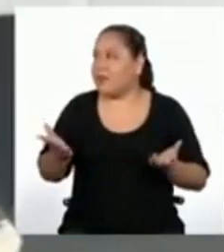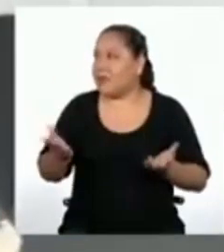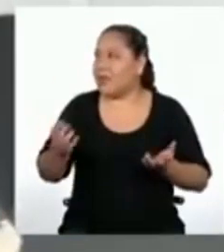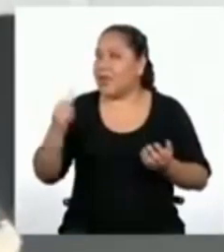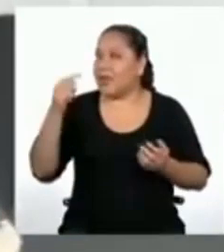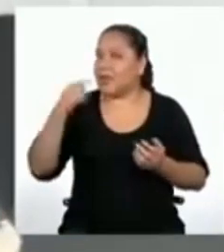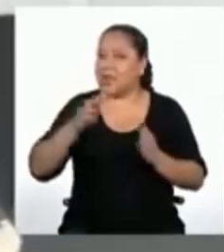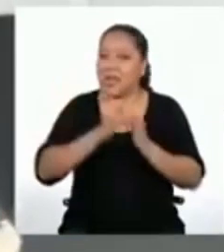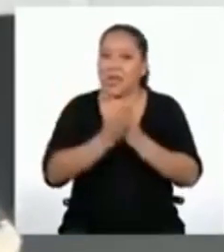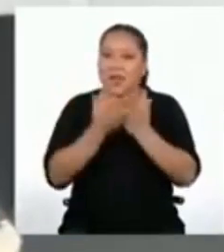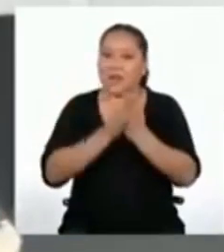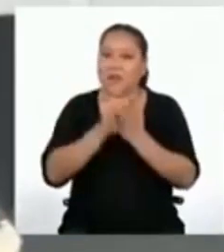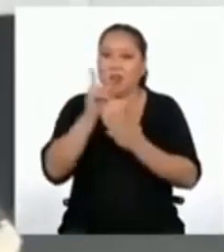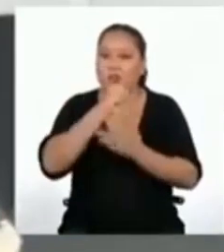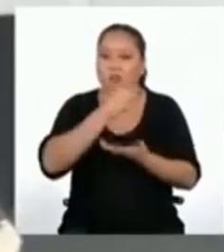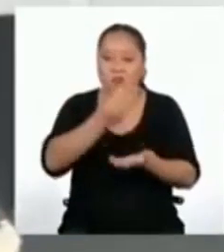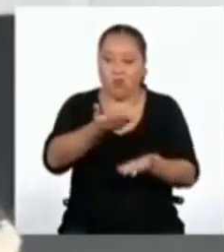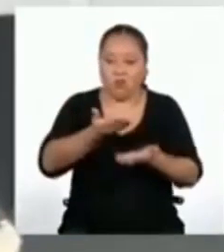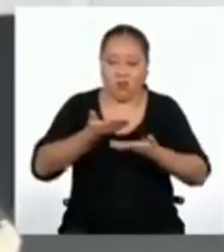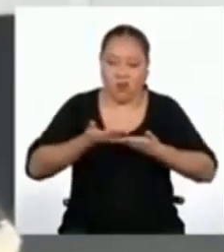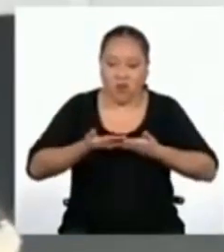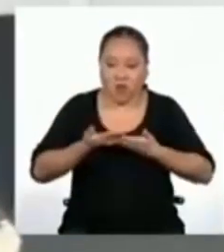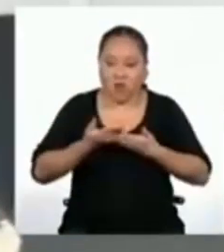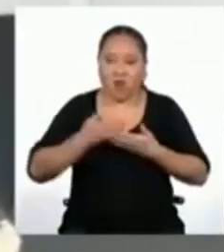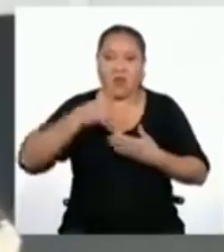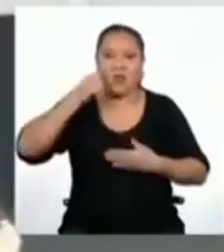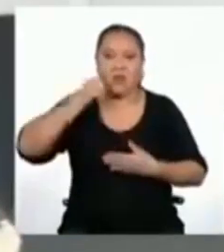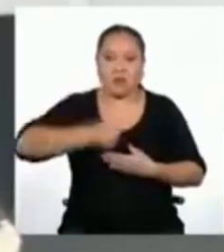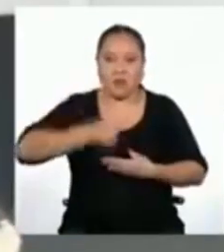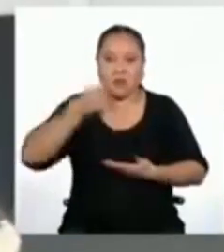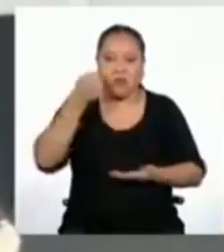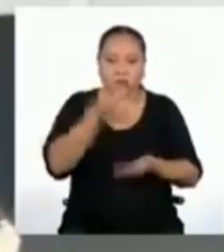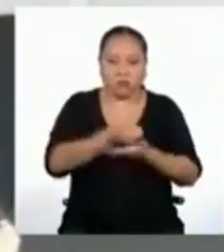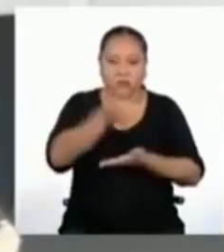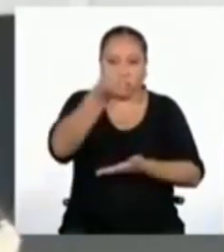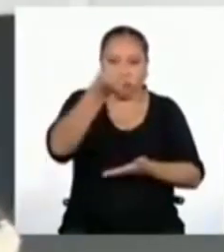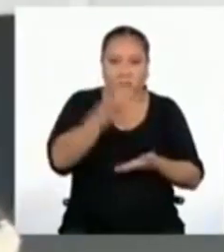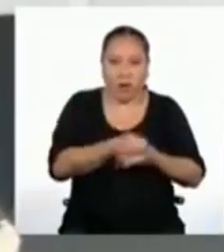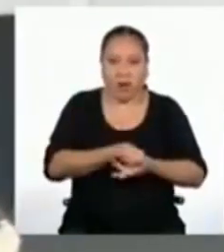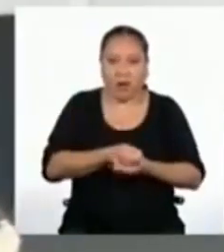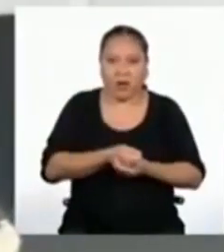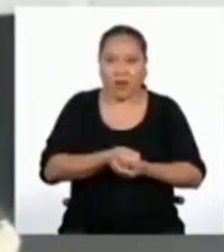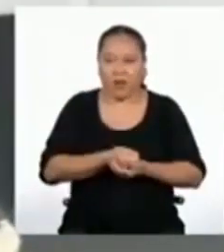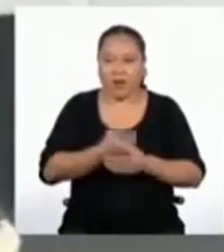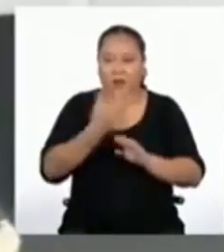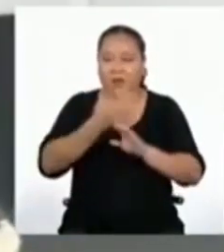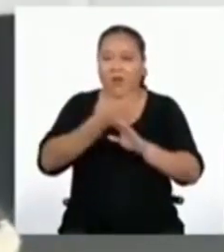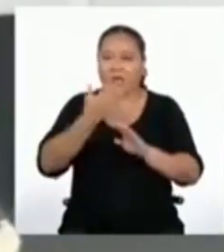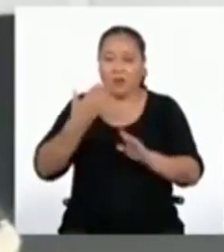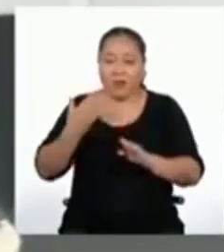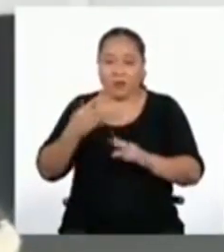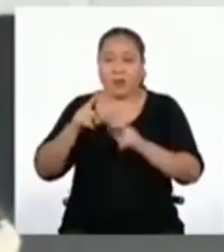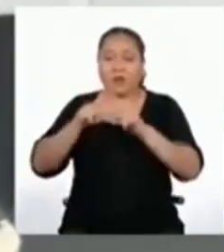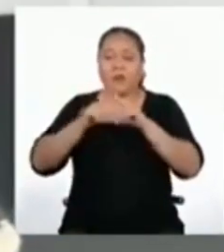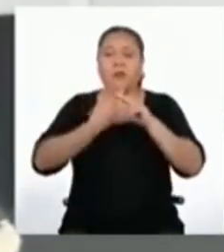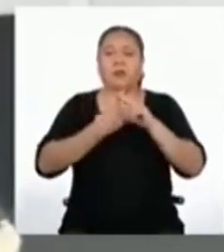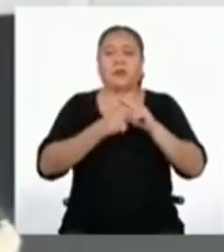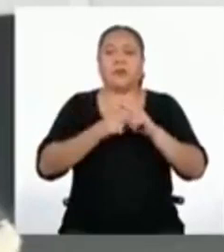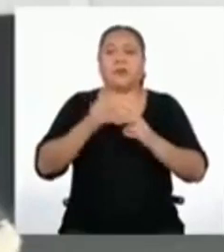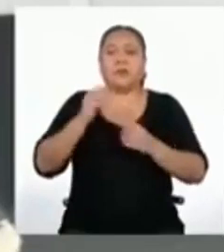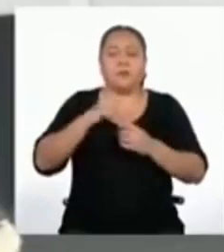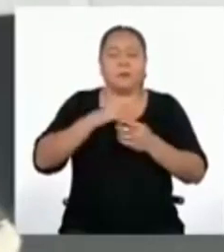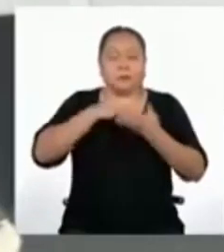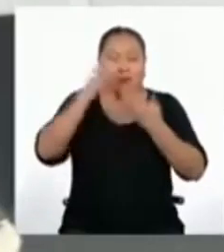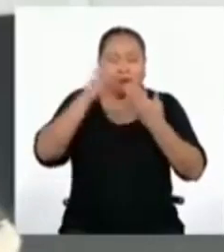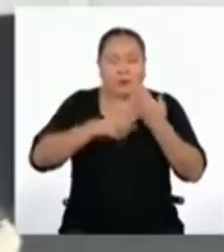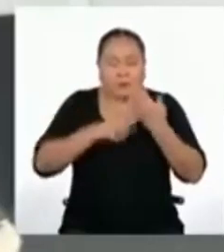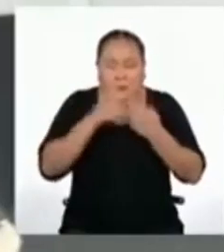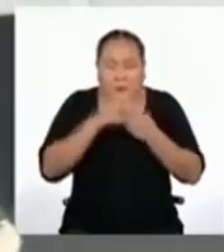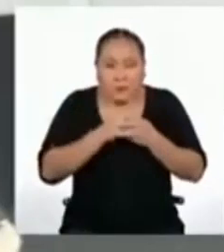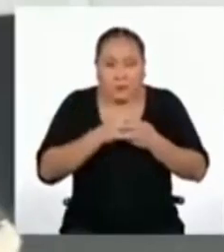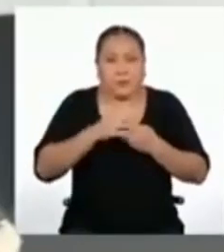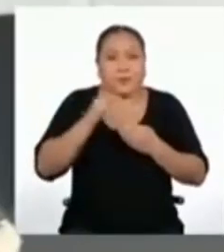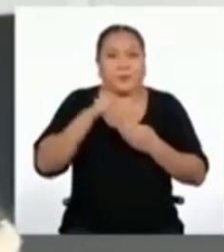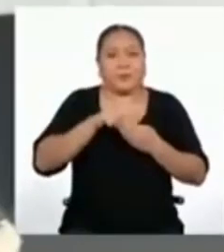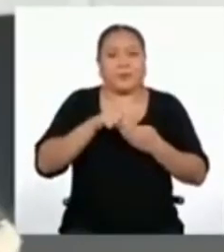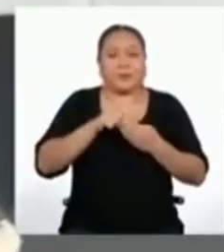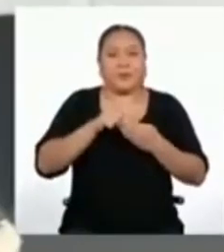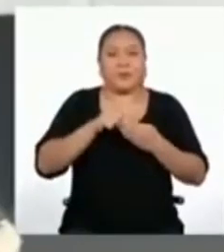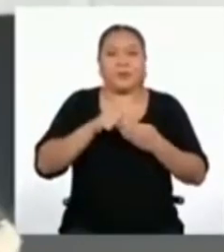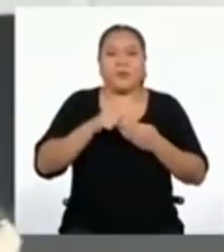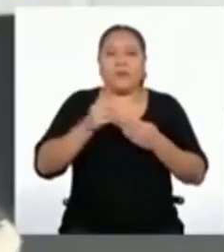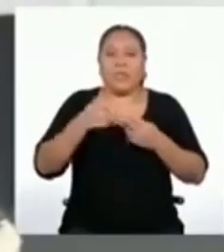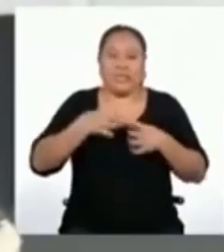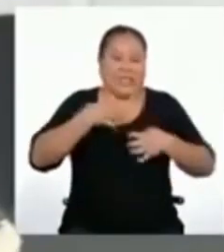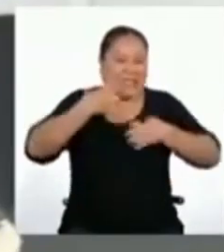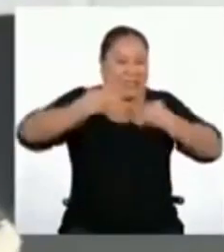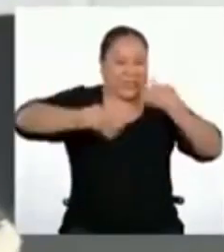es que el libro no llegó y sí me cobraron. Y antes de empezar el programa, estaba por escribir mensajes de queja en